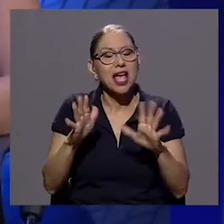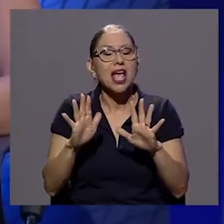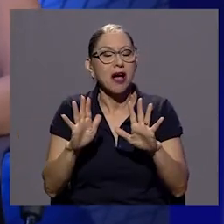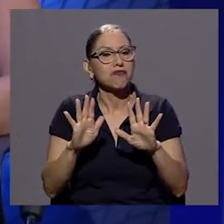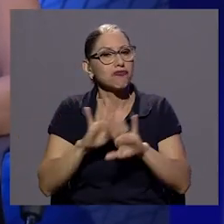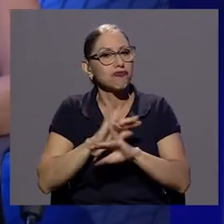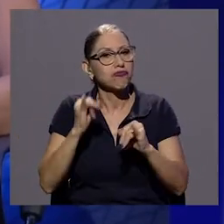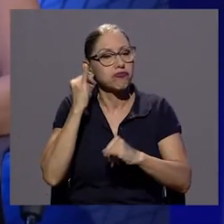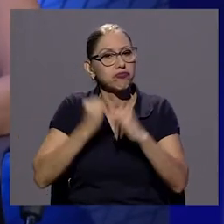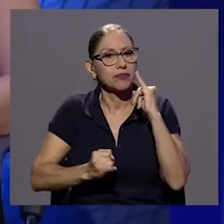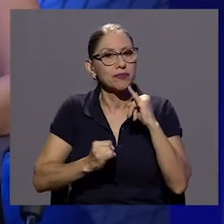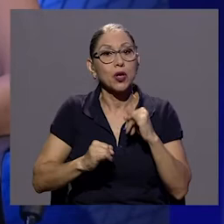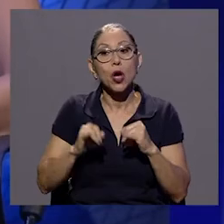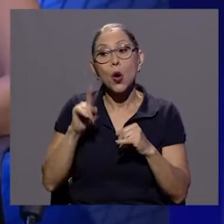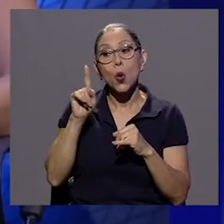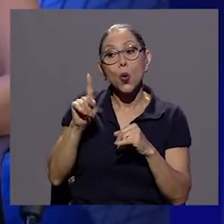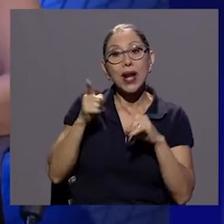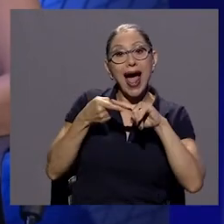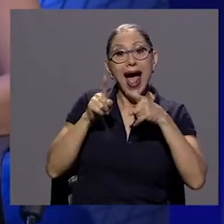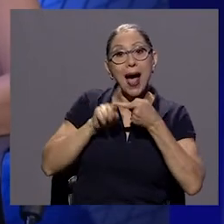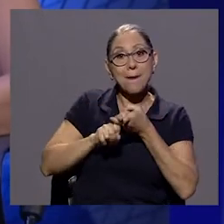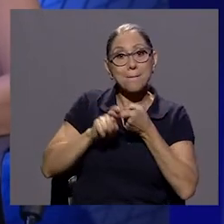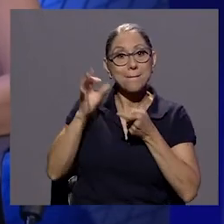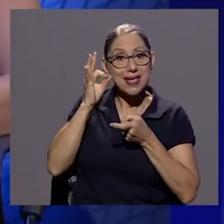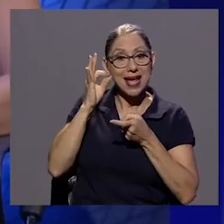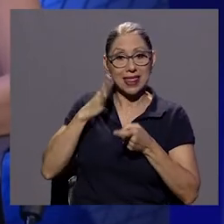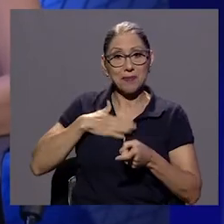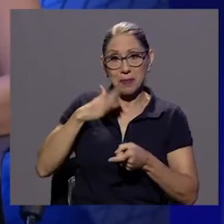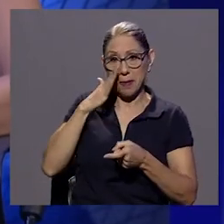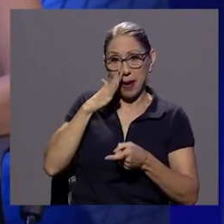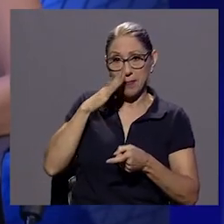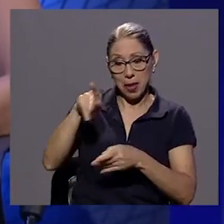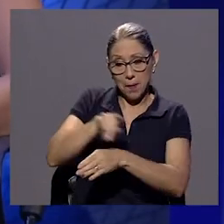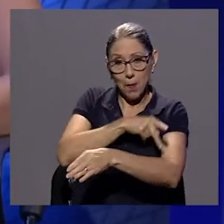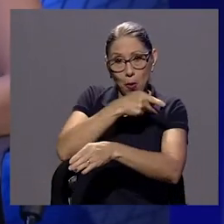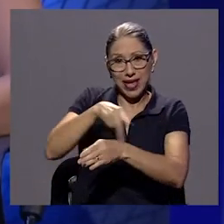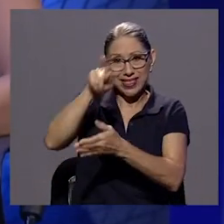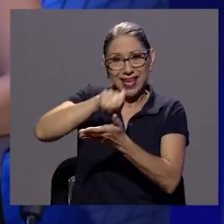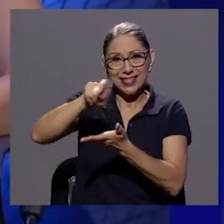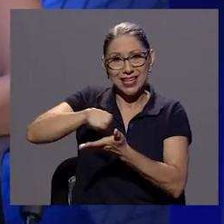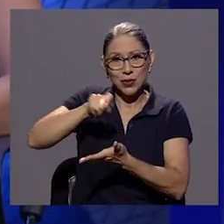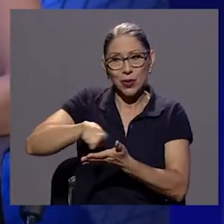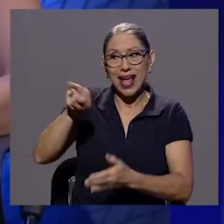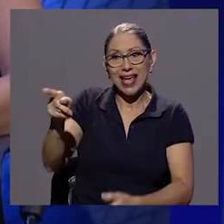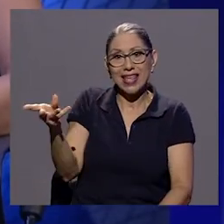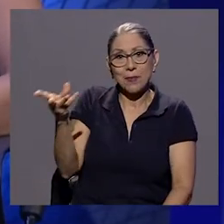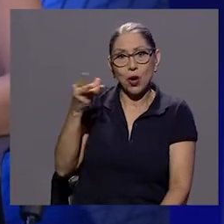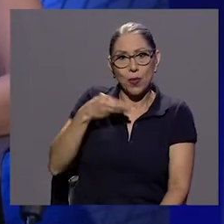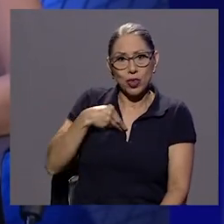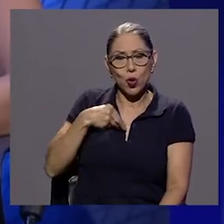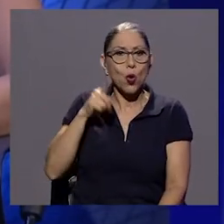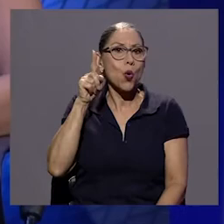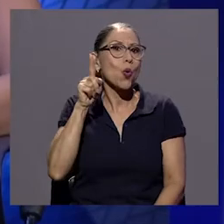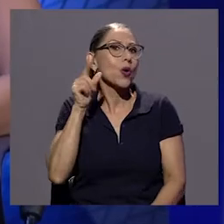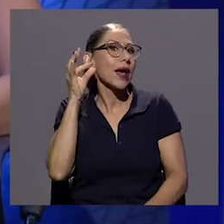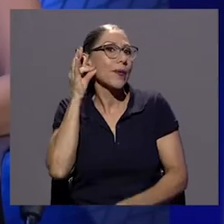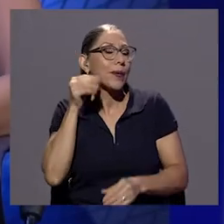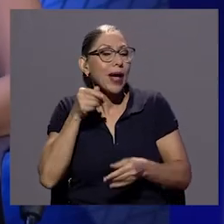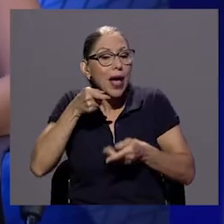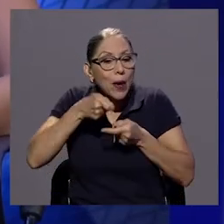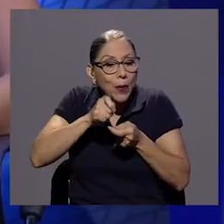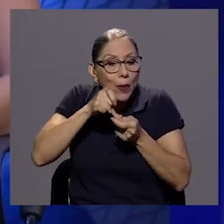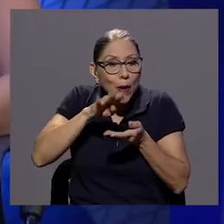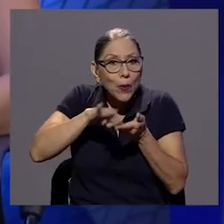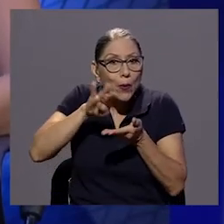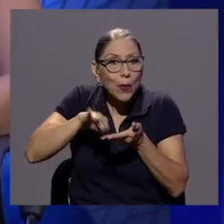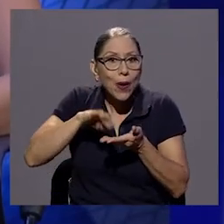una amiga de mi mamá que es poeta y escritora me comentó que Ifigenia una arqueóloga muy interesante había